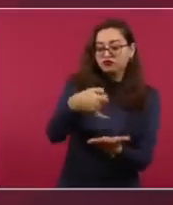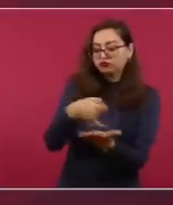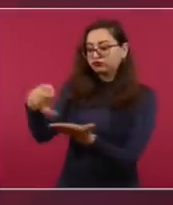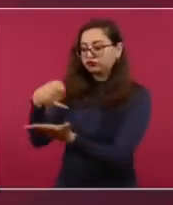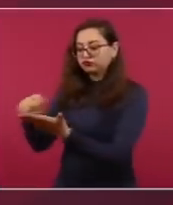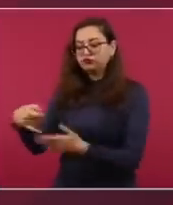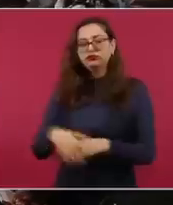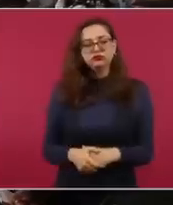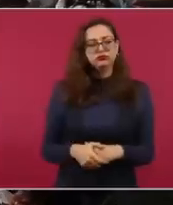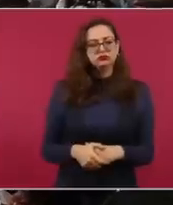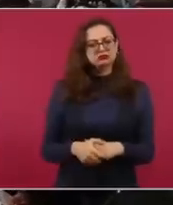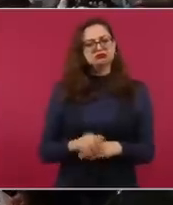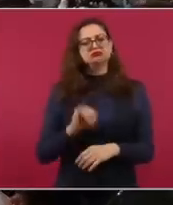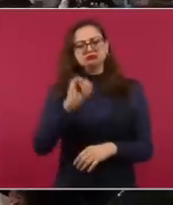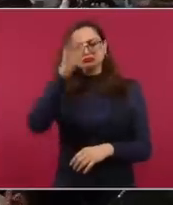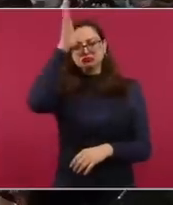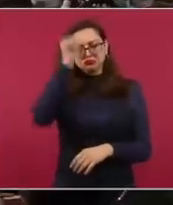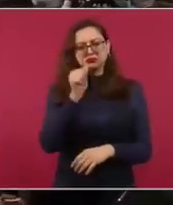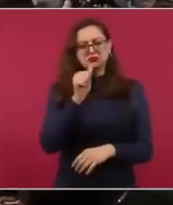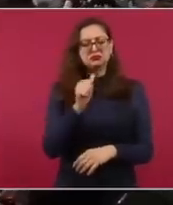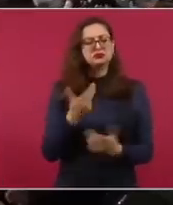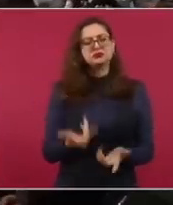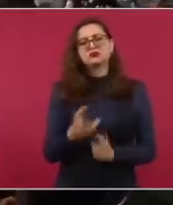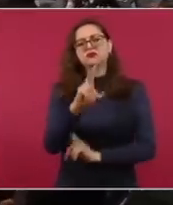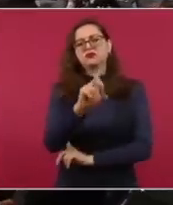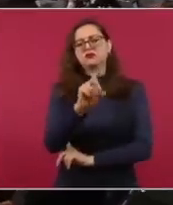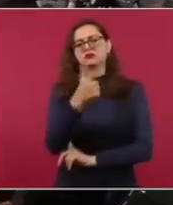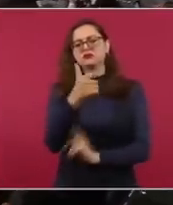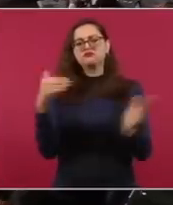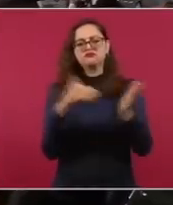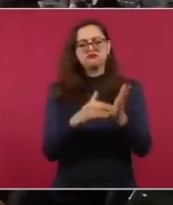núcleo de familias que rebasa las 37 mil